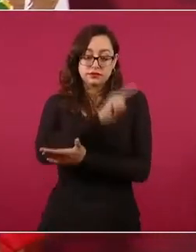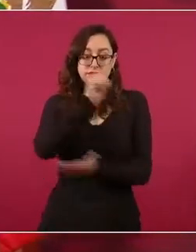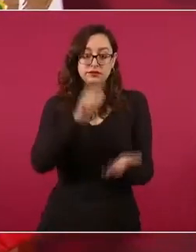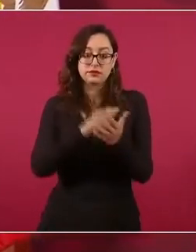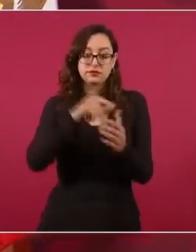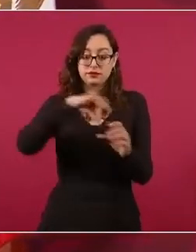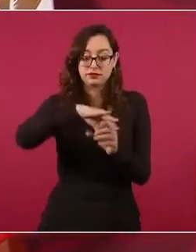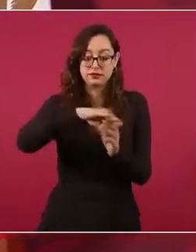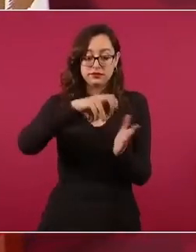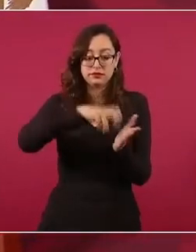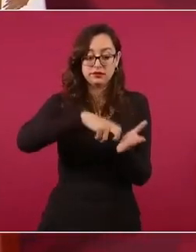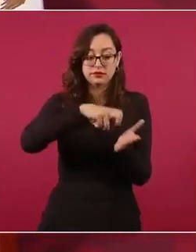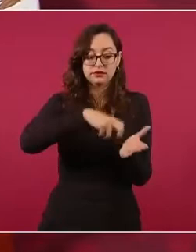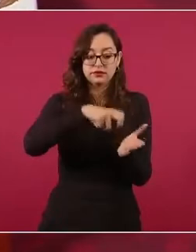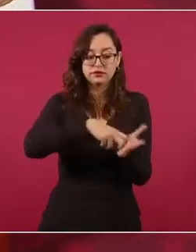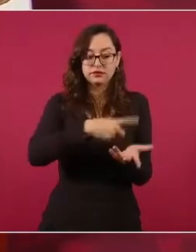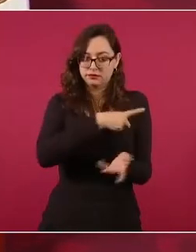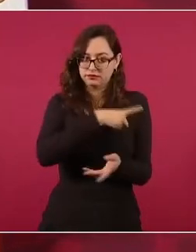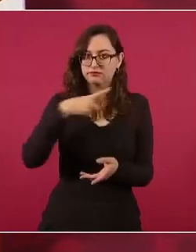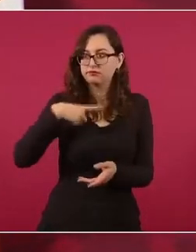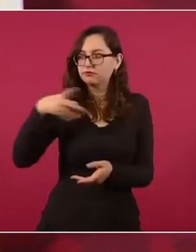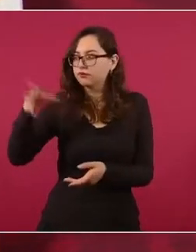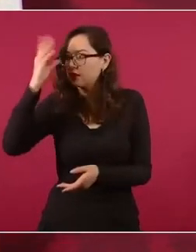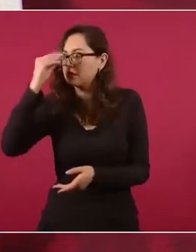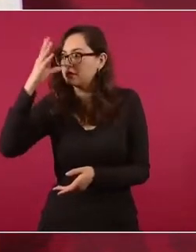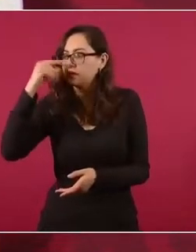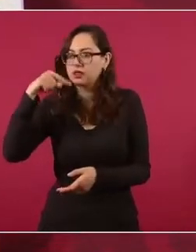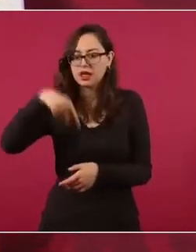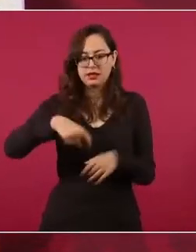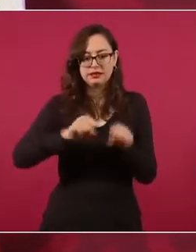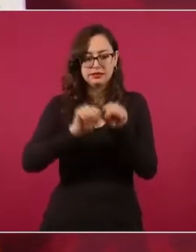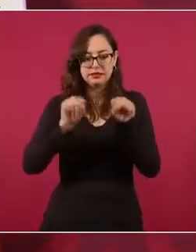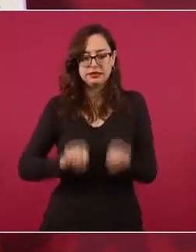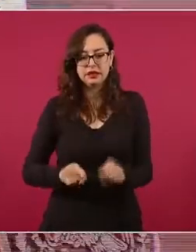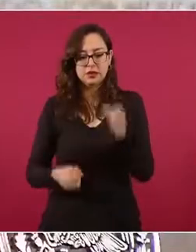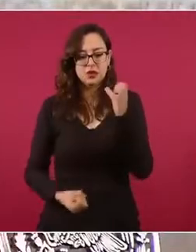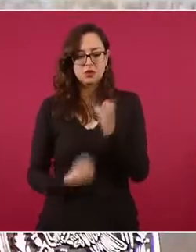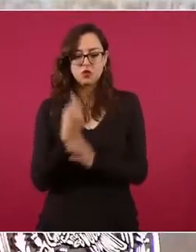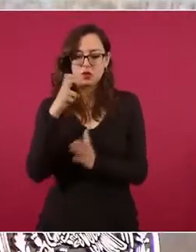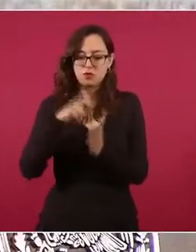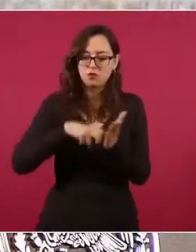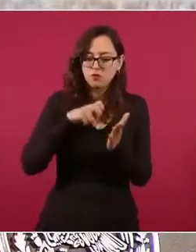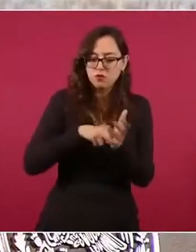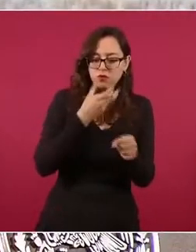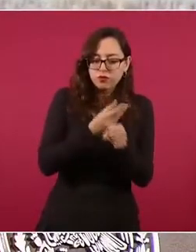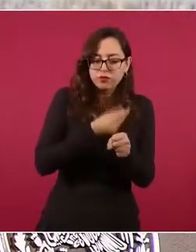ayudaría mucho un sistema así, seguro,